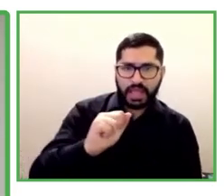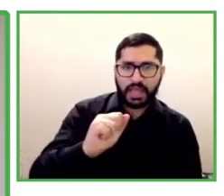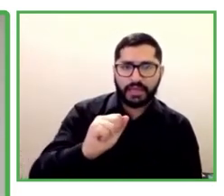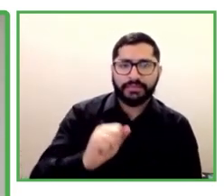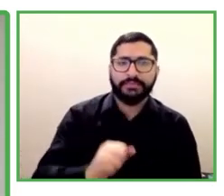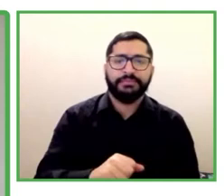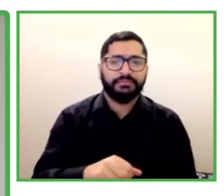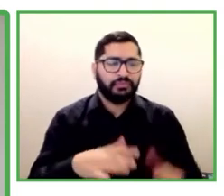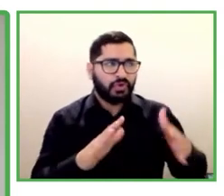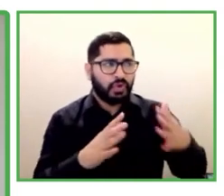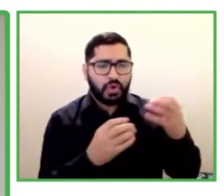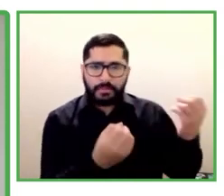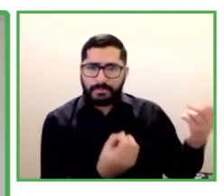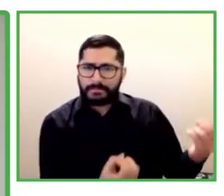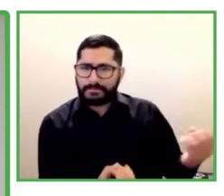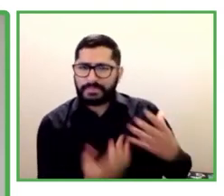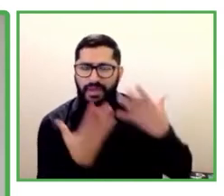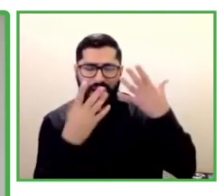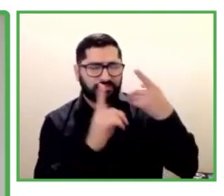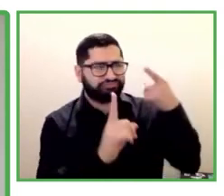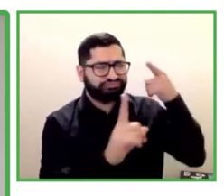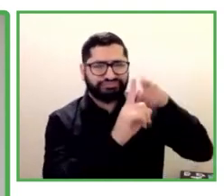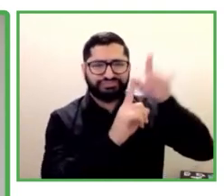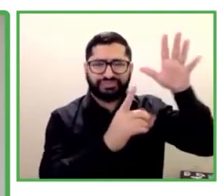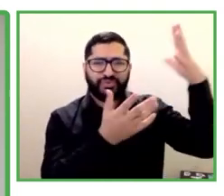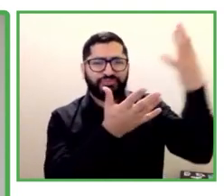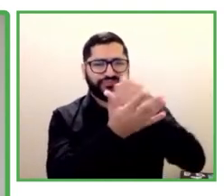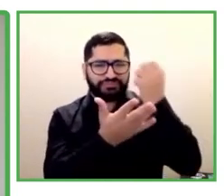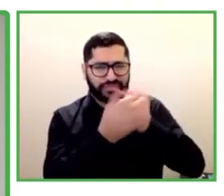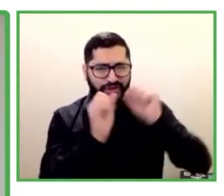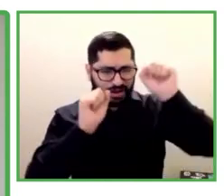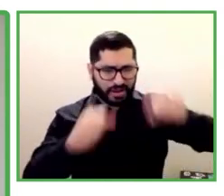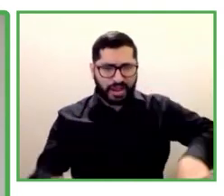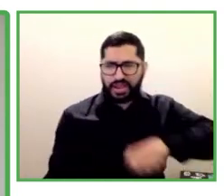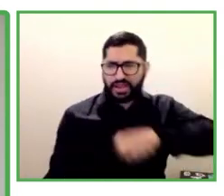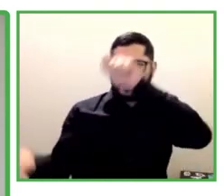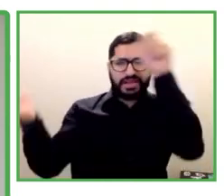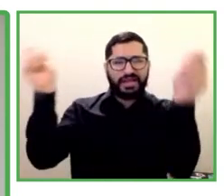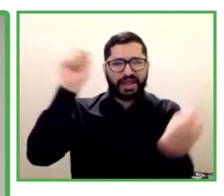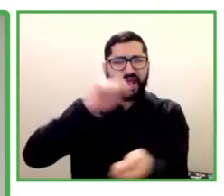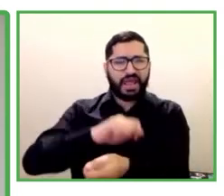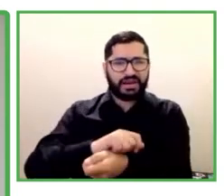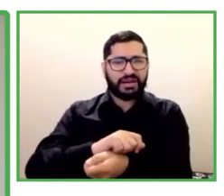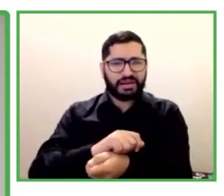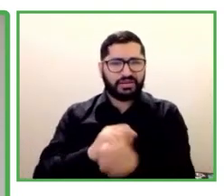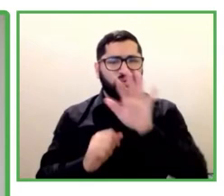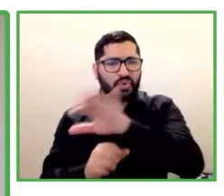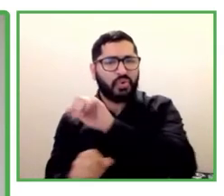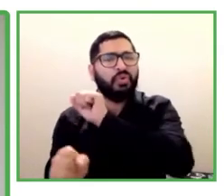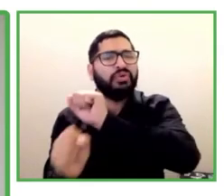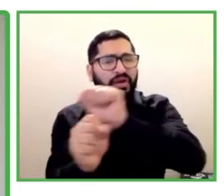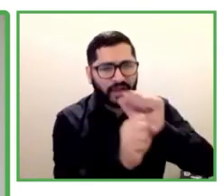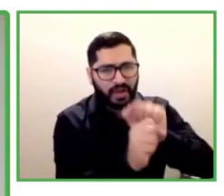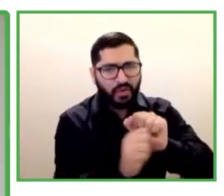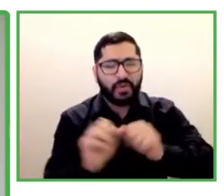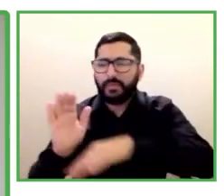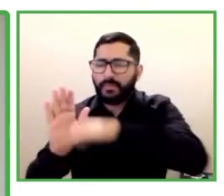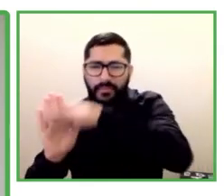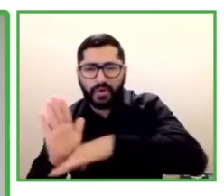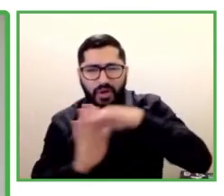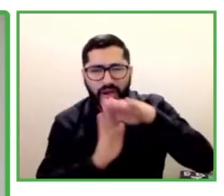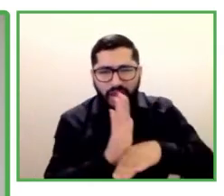el darle la vuelta, el trabajo en estos programas durante la crisis del COVID. Han mostrado la